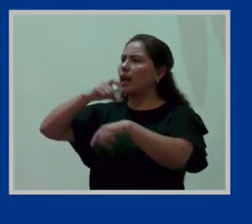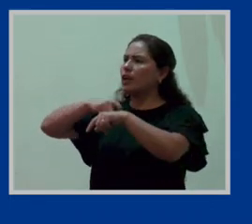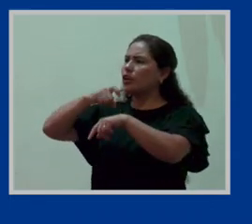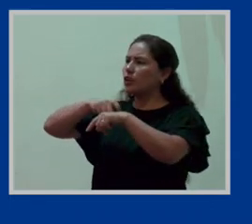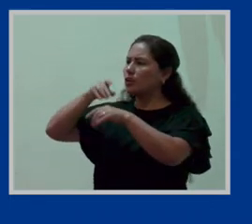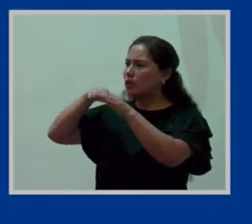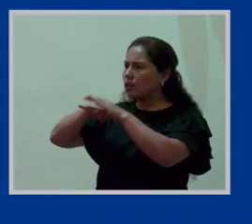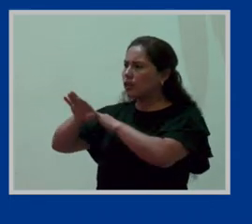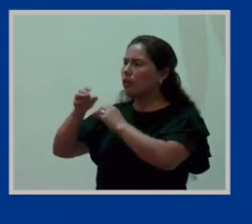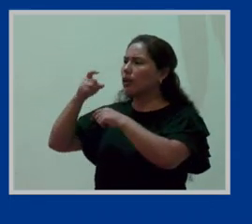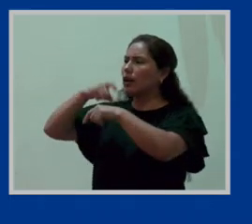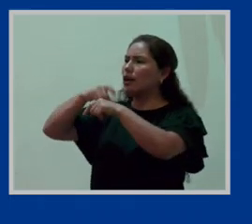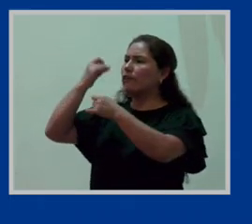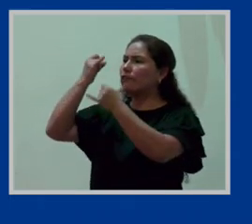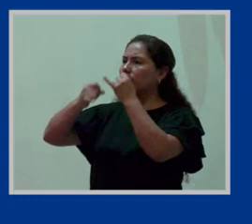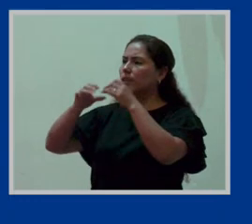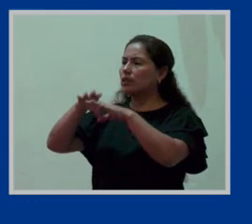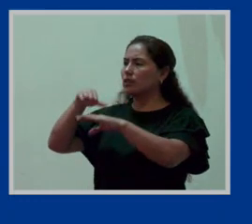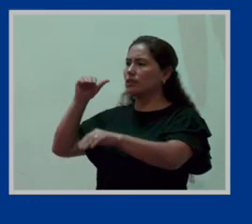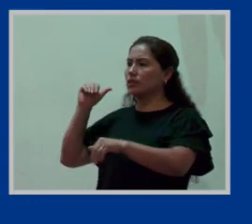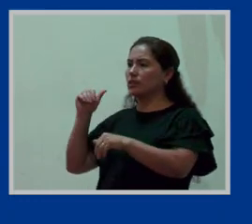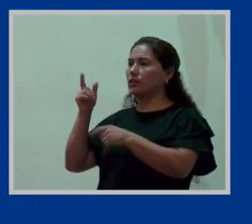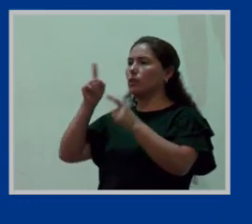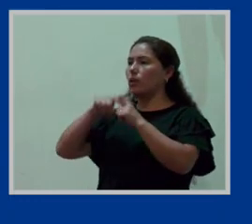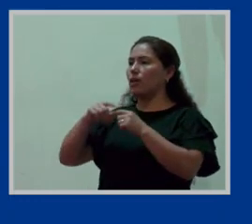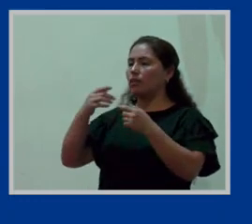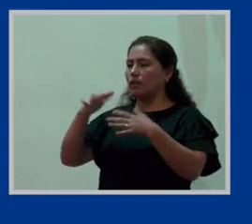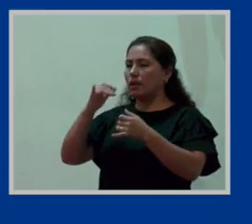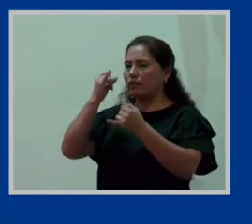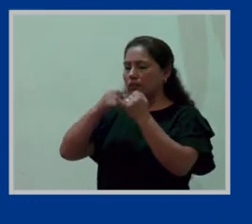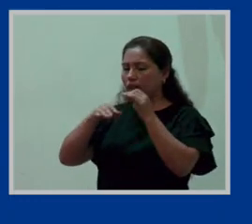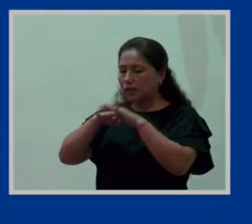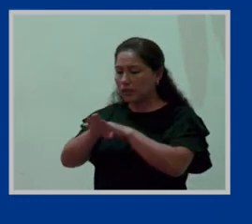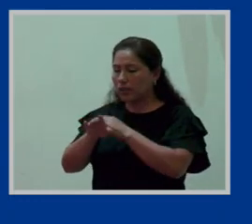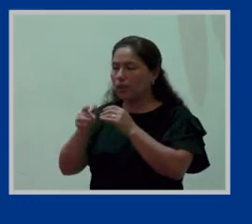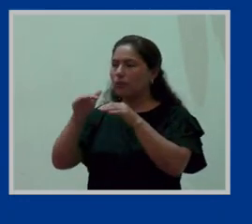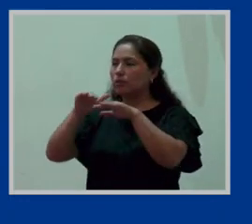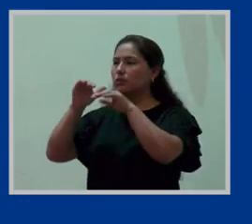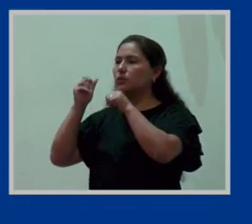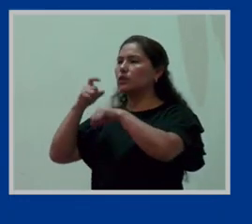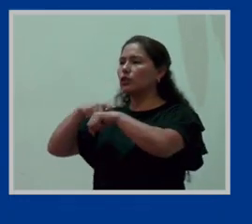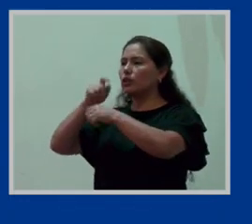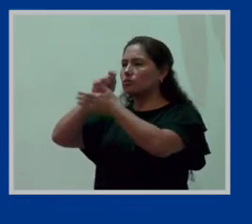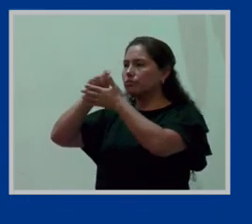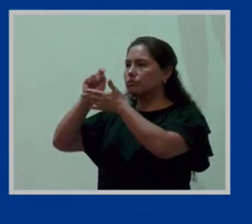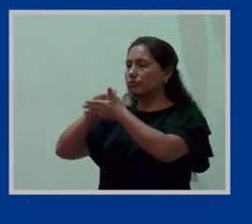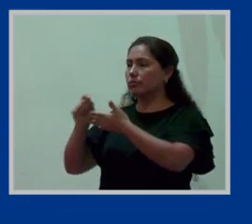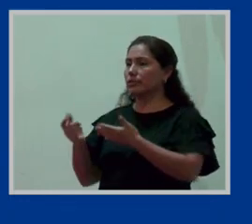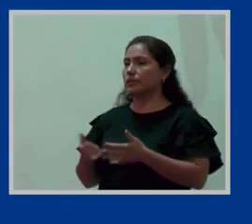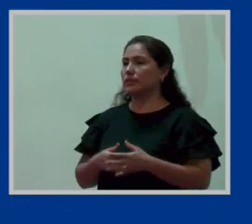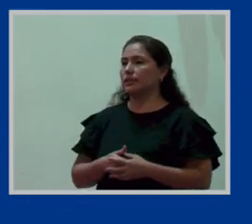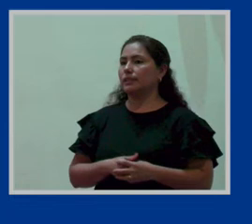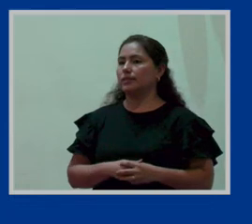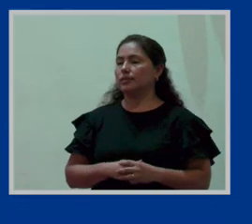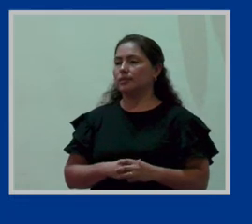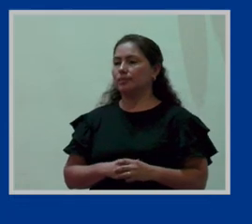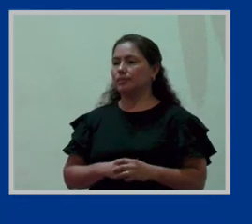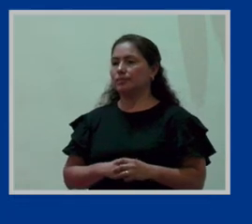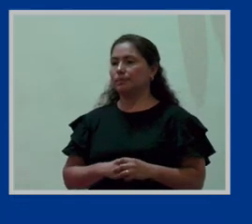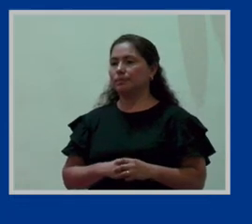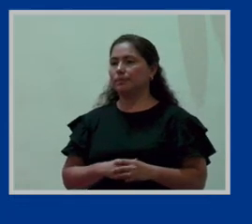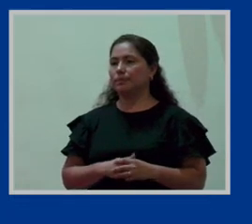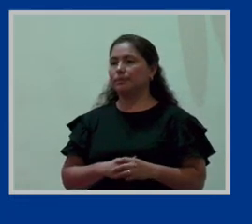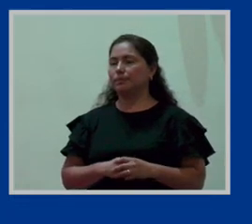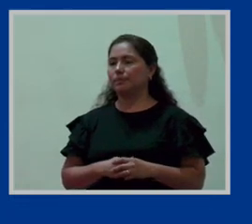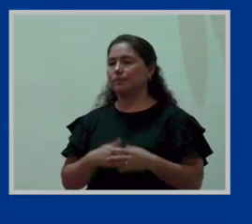y a qué hora dejó de utilizar el lactario por otro lado voy a